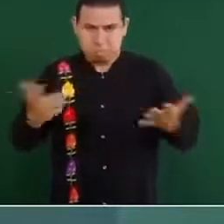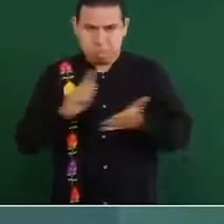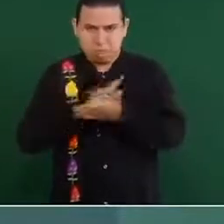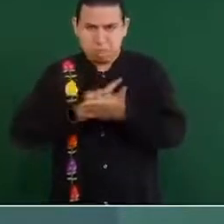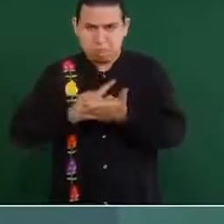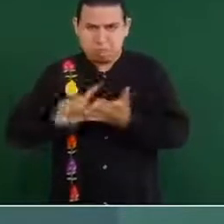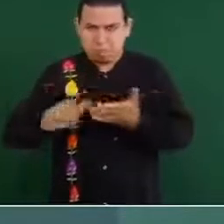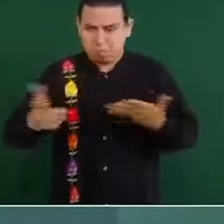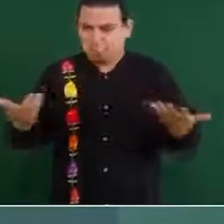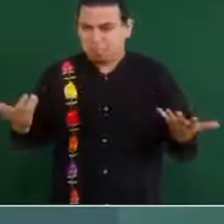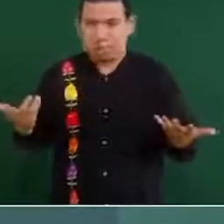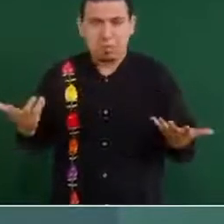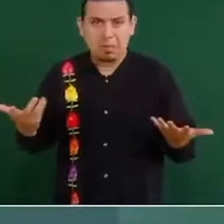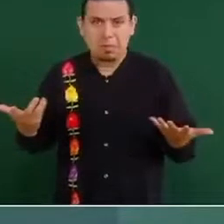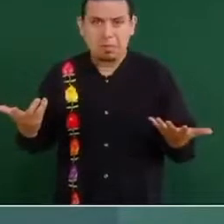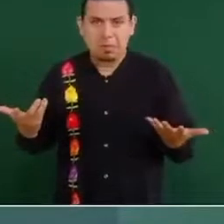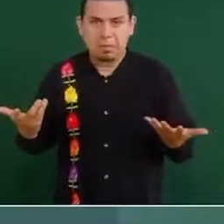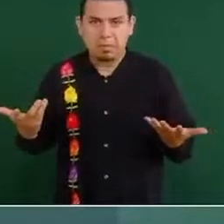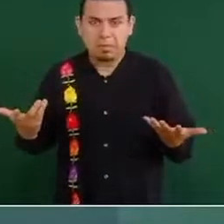Es lo mismo,